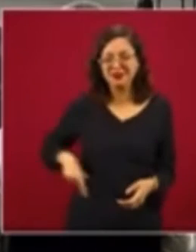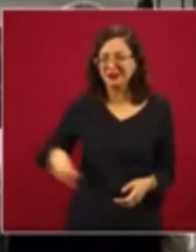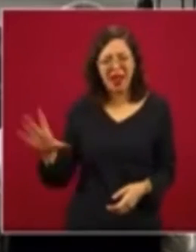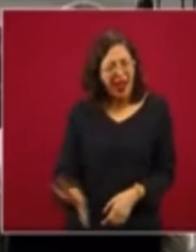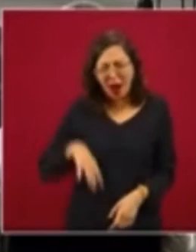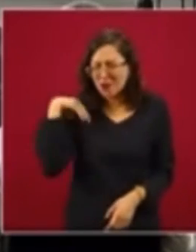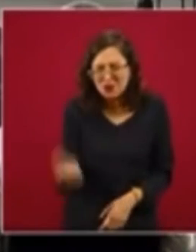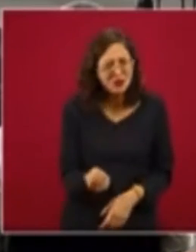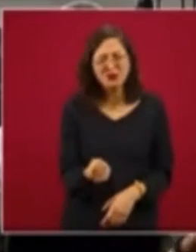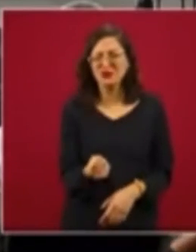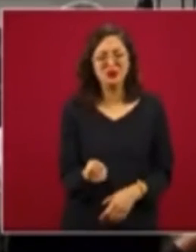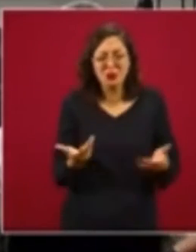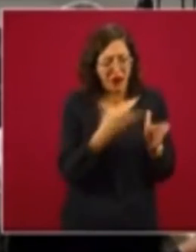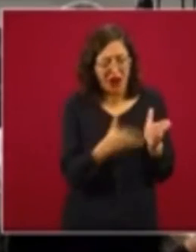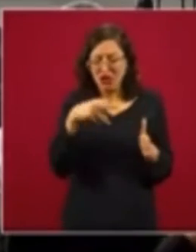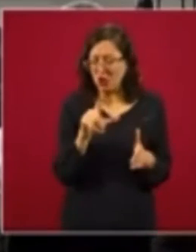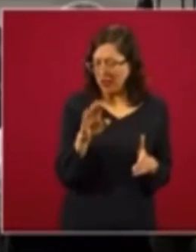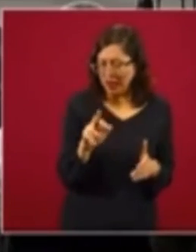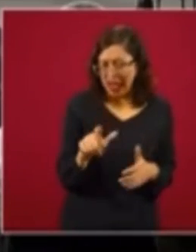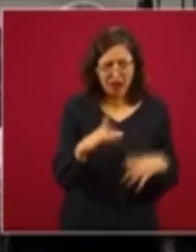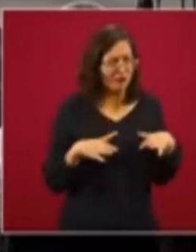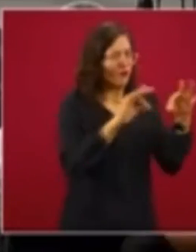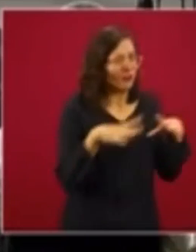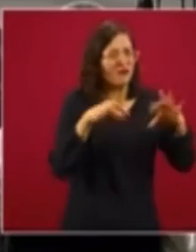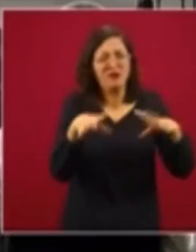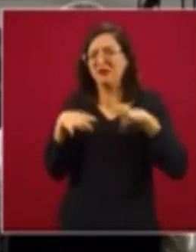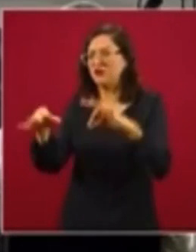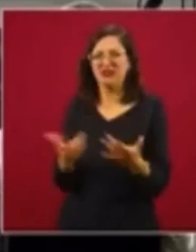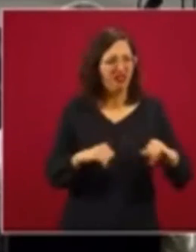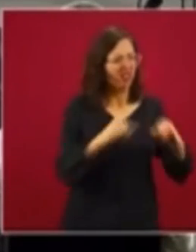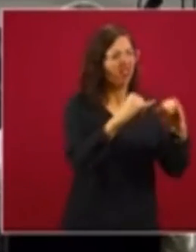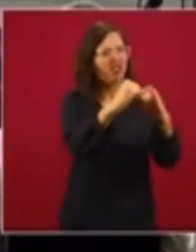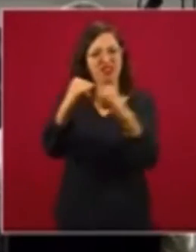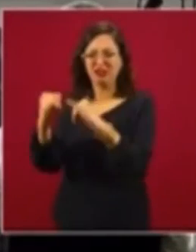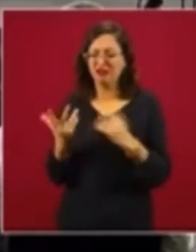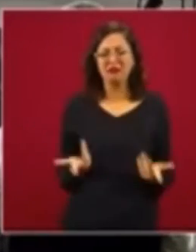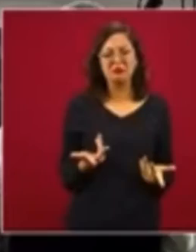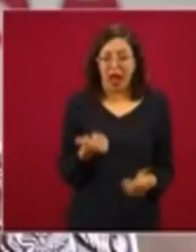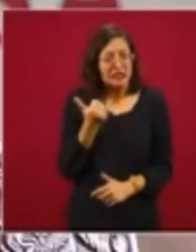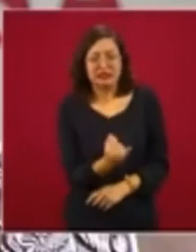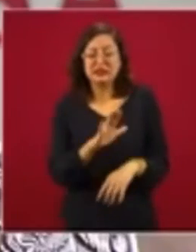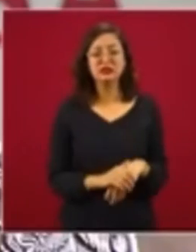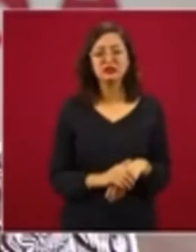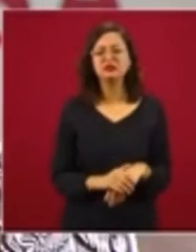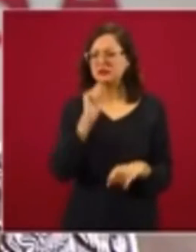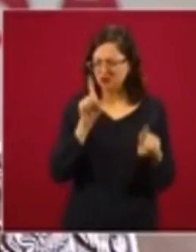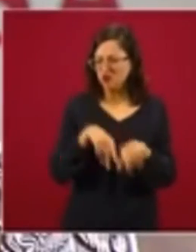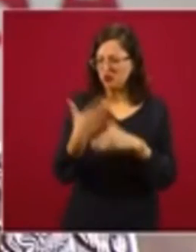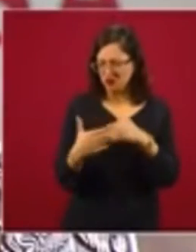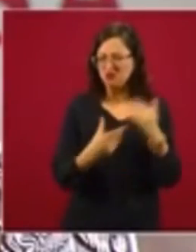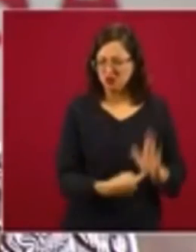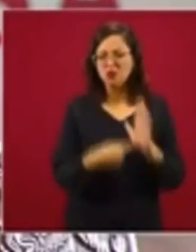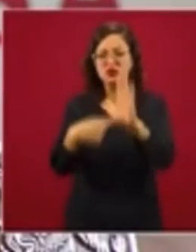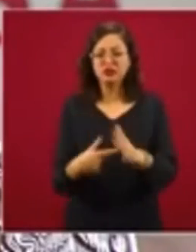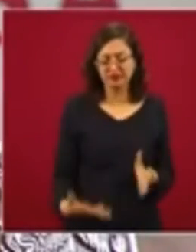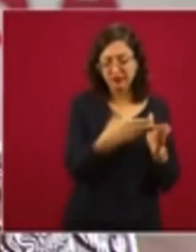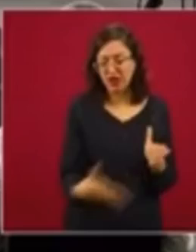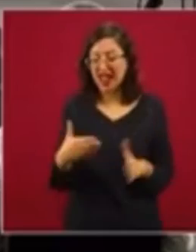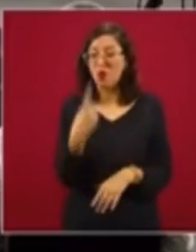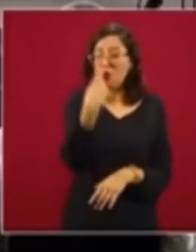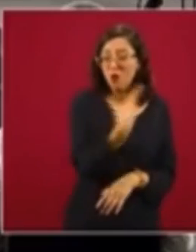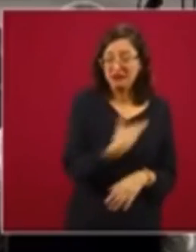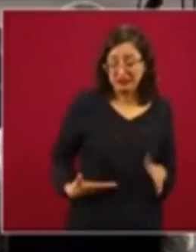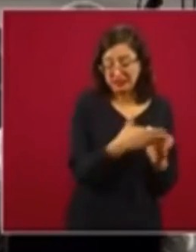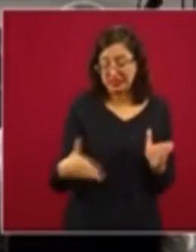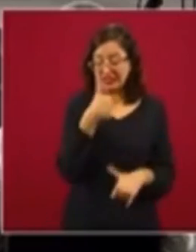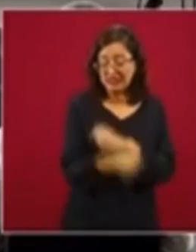Eso fue el modelo neoliberal y un día vamos también a dar a conocer cómo en un sexenio se crearon cuantas